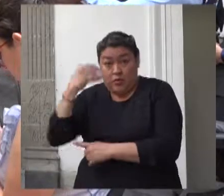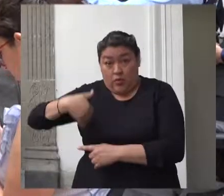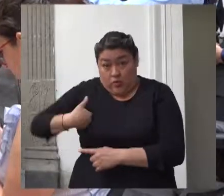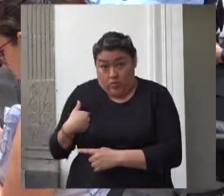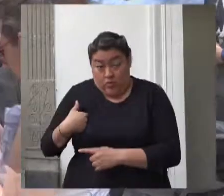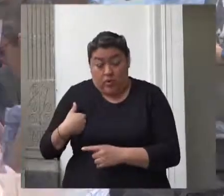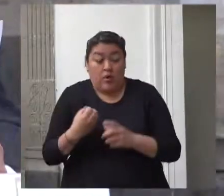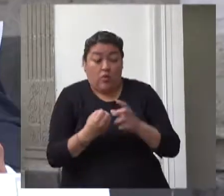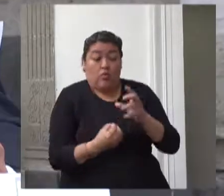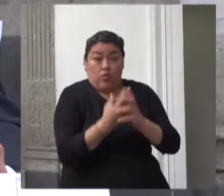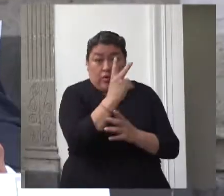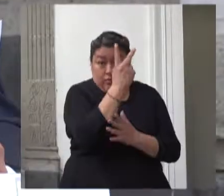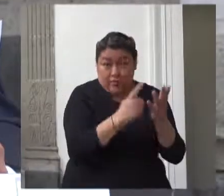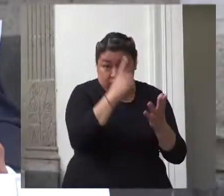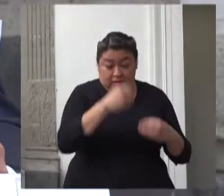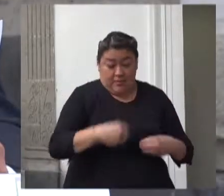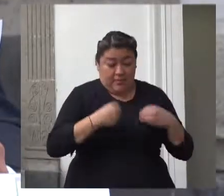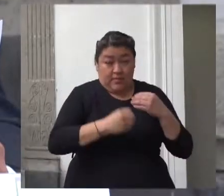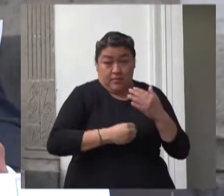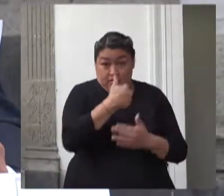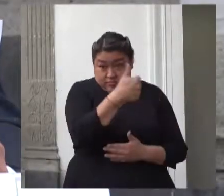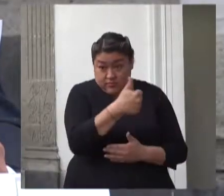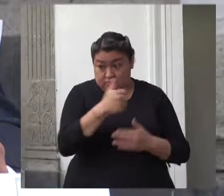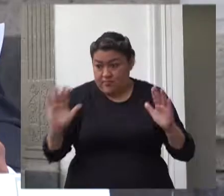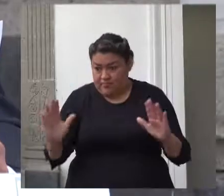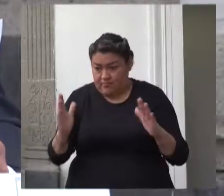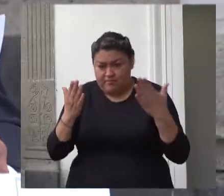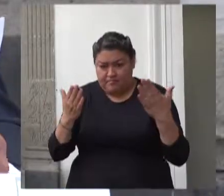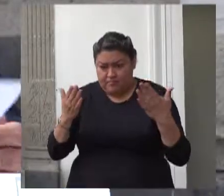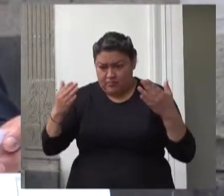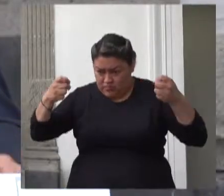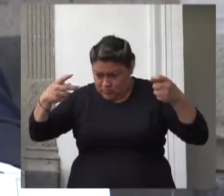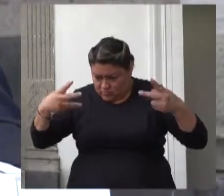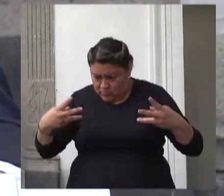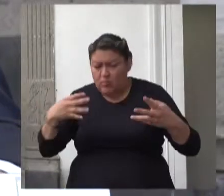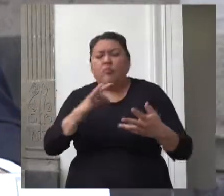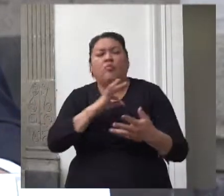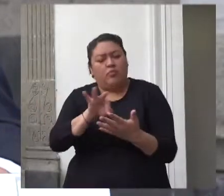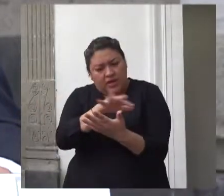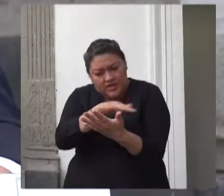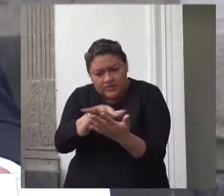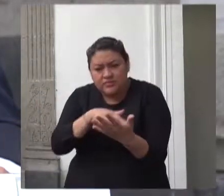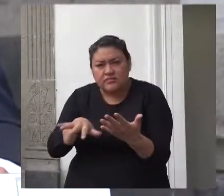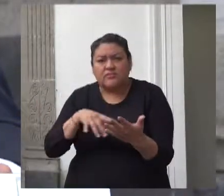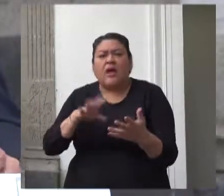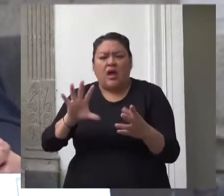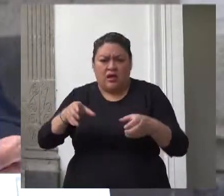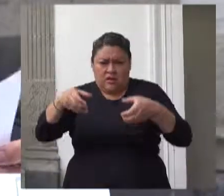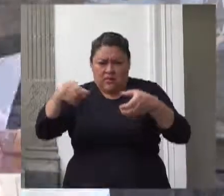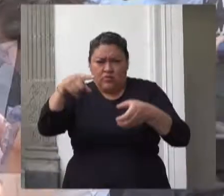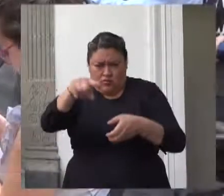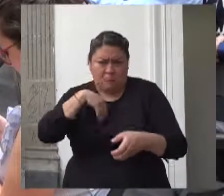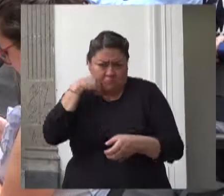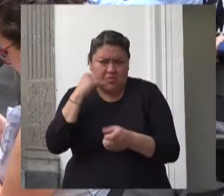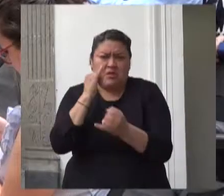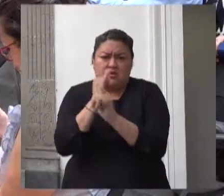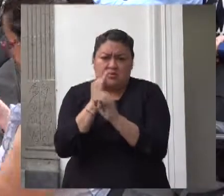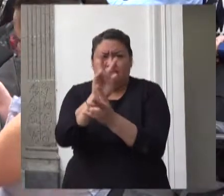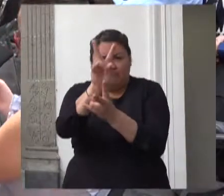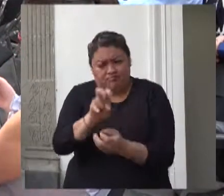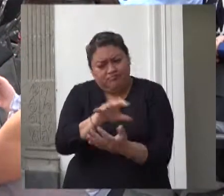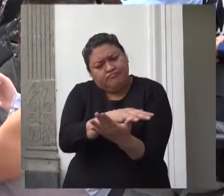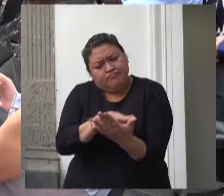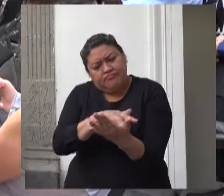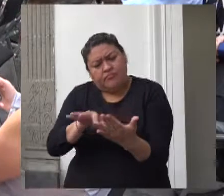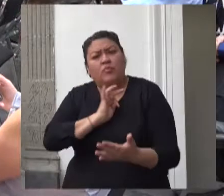programas insisto los cuales podrán ser consultados en esos documentos de